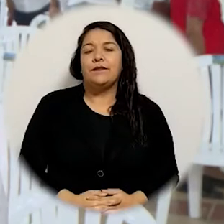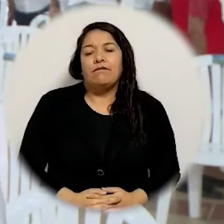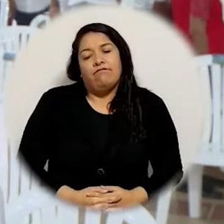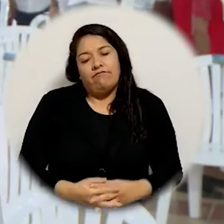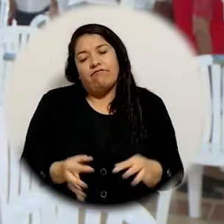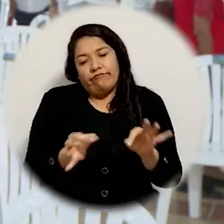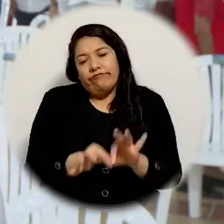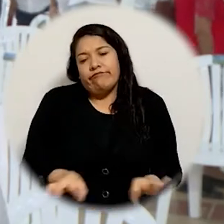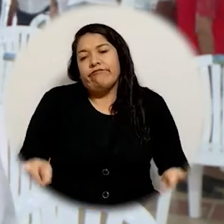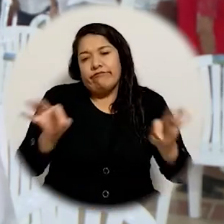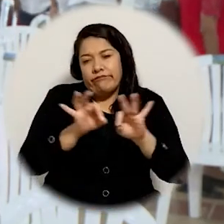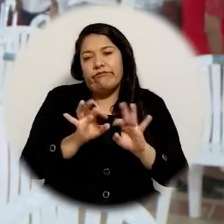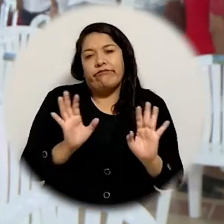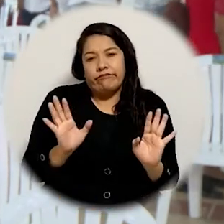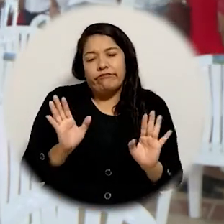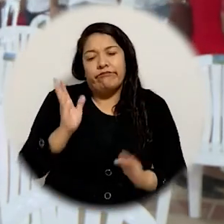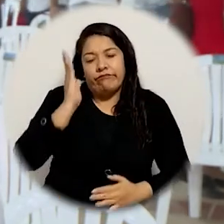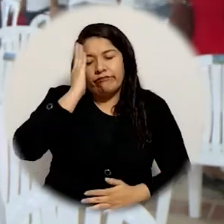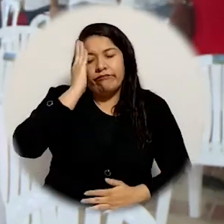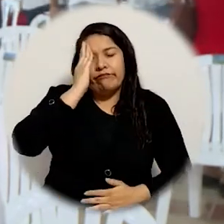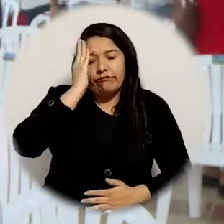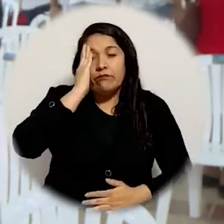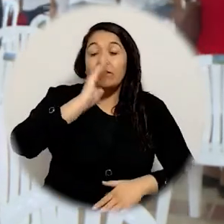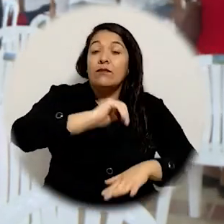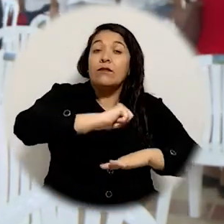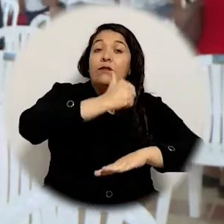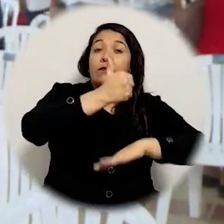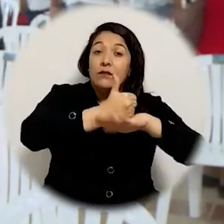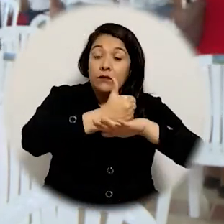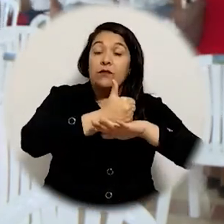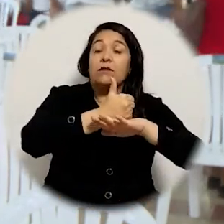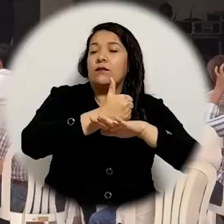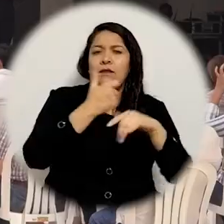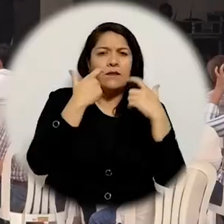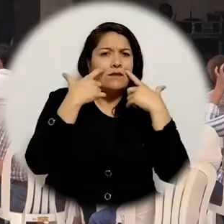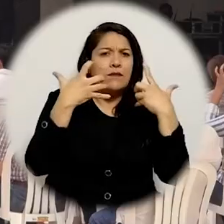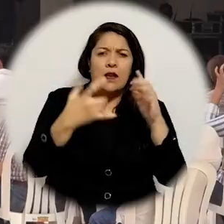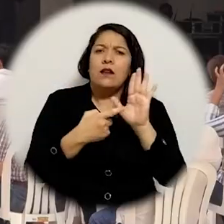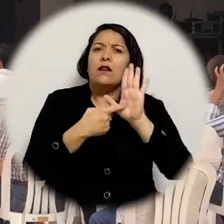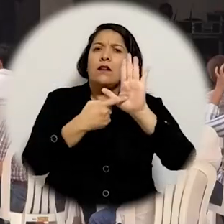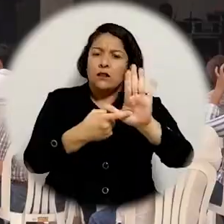educadores que están produciendo transformación a través de la educación